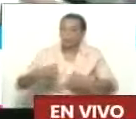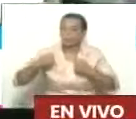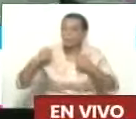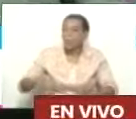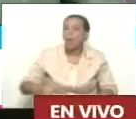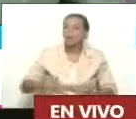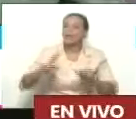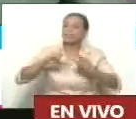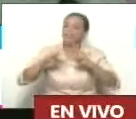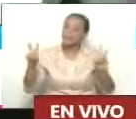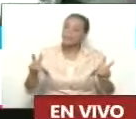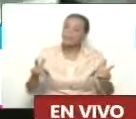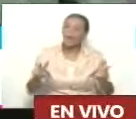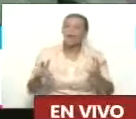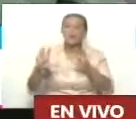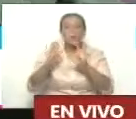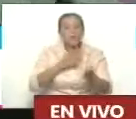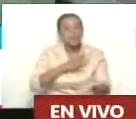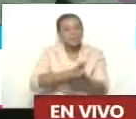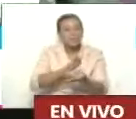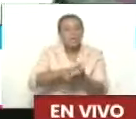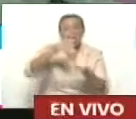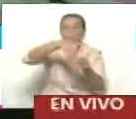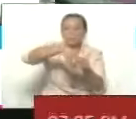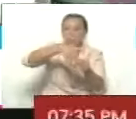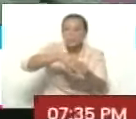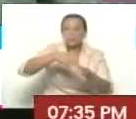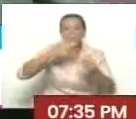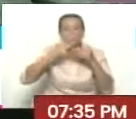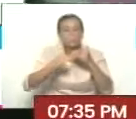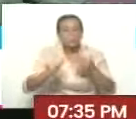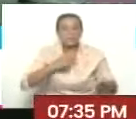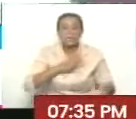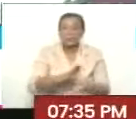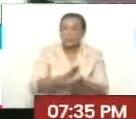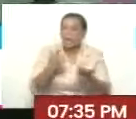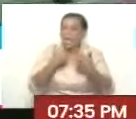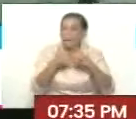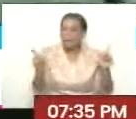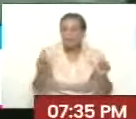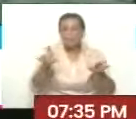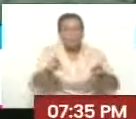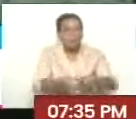la paz, y un clima electoral de plenas libertades, como el que tenemos hoy.